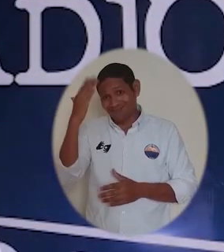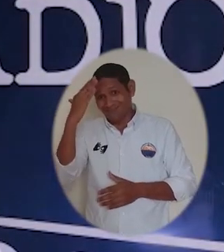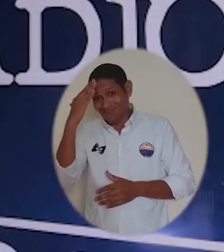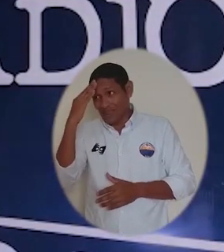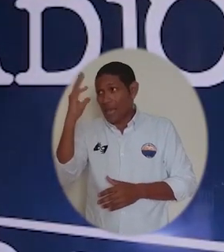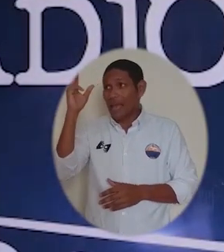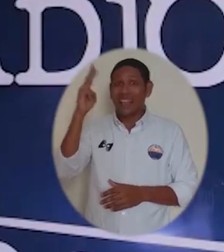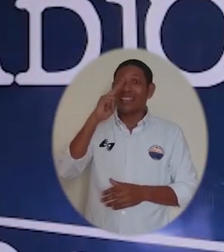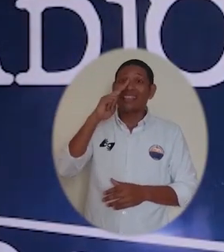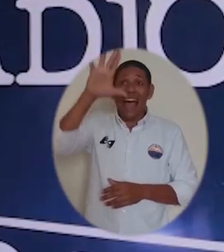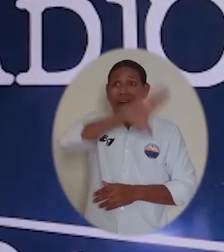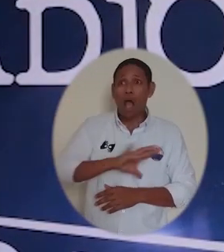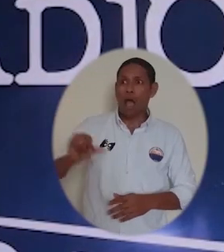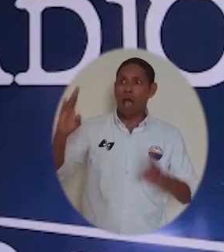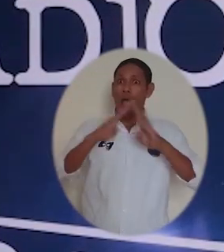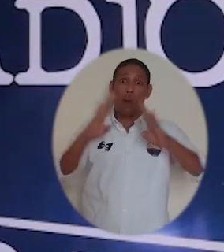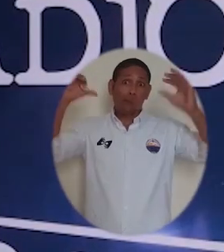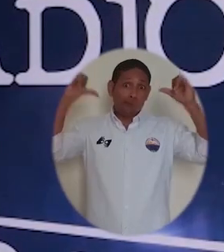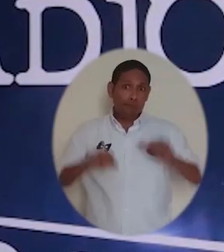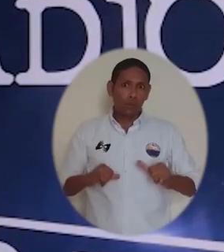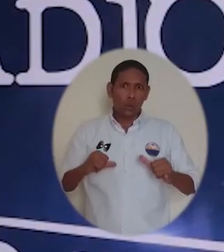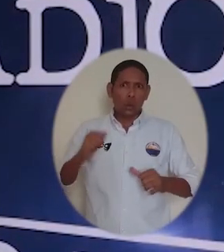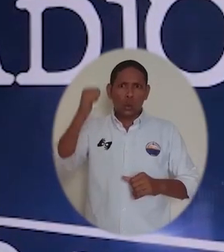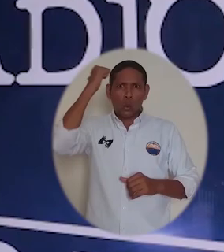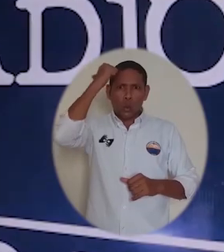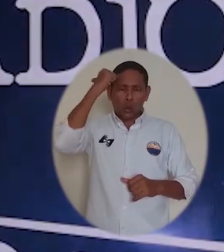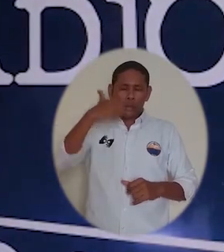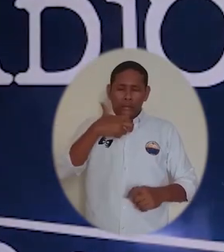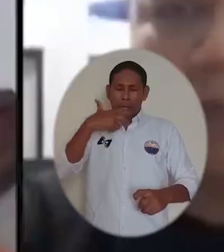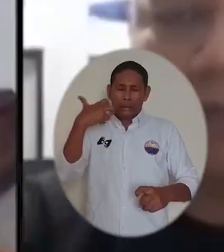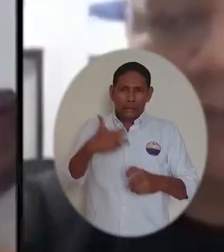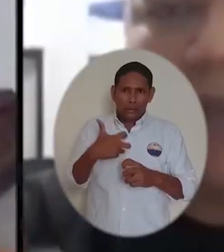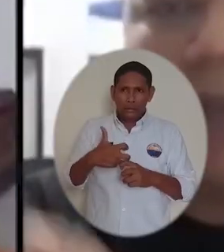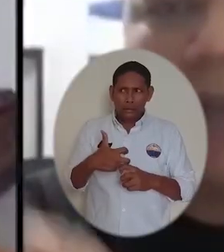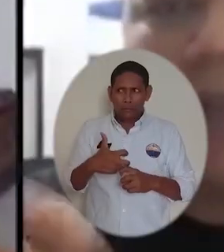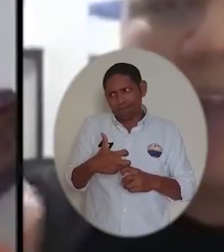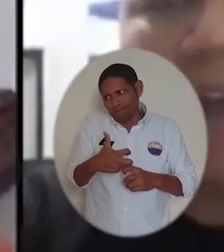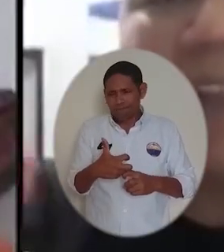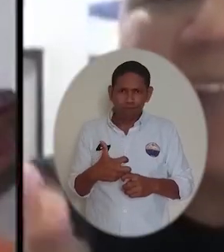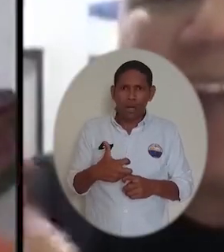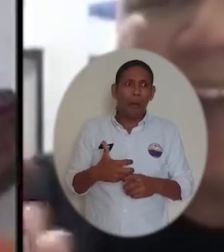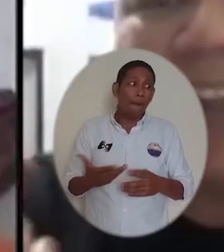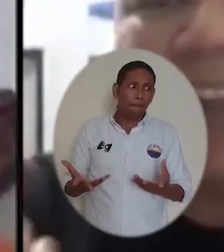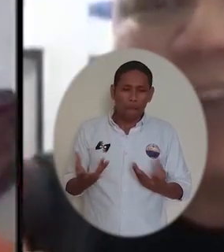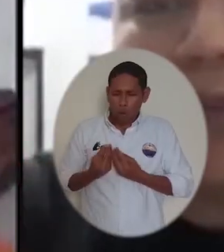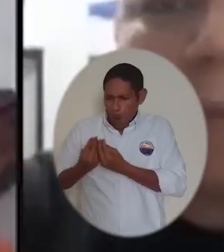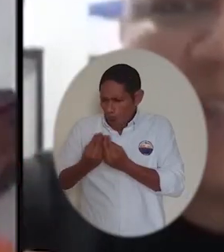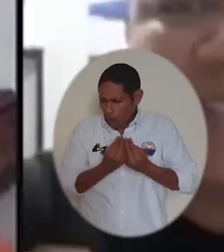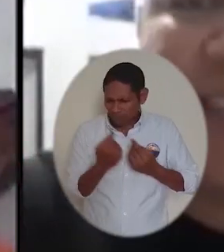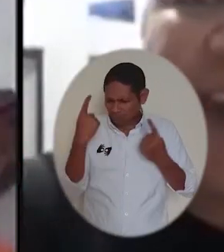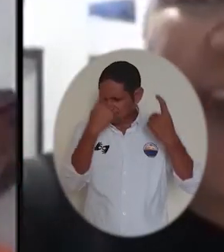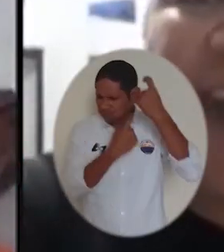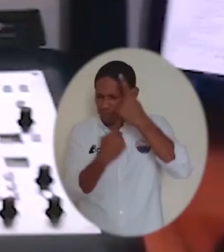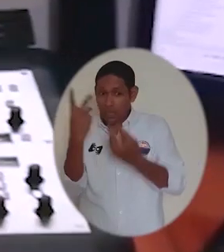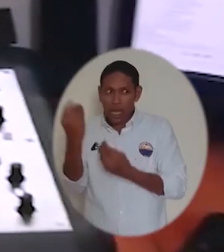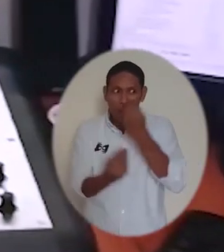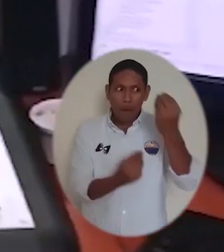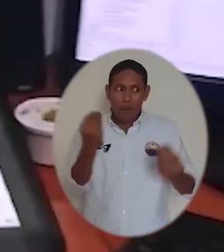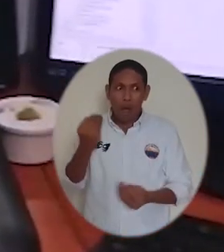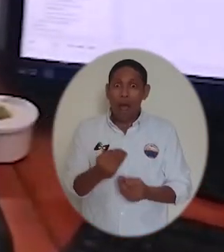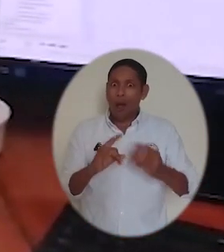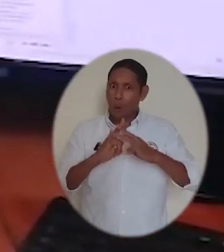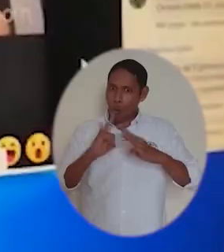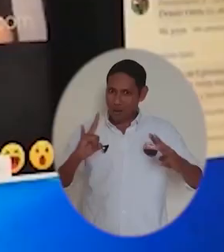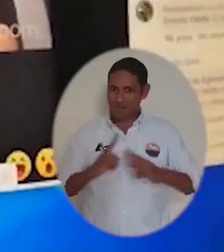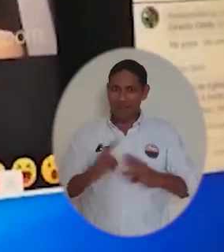nacional los procesos de formación se han convertido en un desafío para nuestros docentes es por ello que la institución ha puesto a disposición de todos